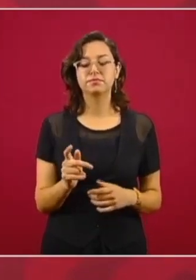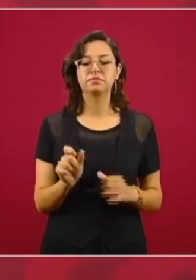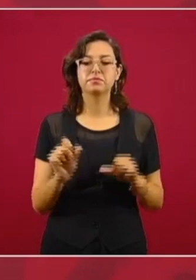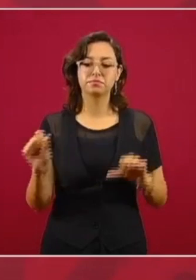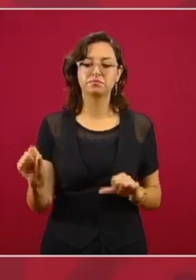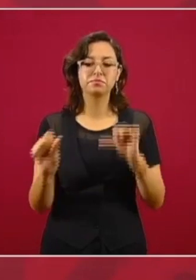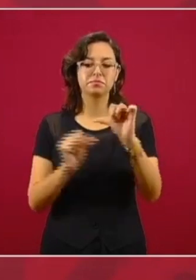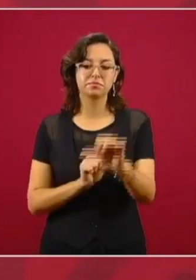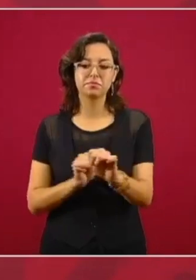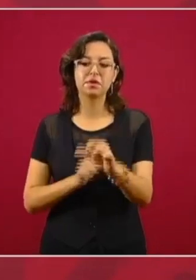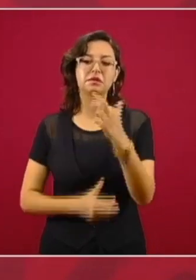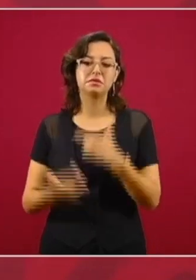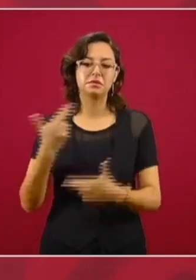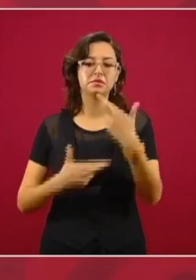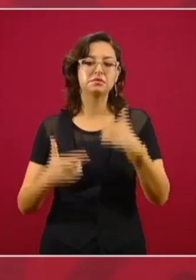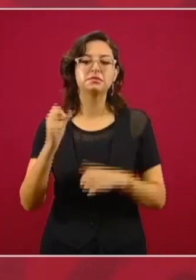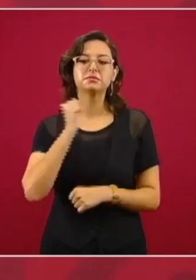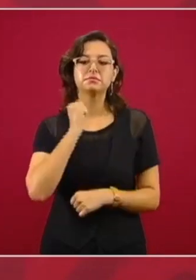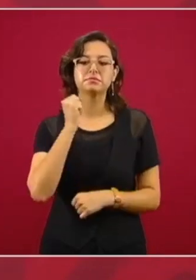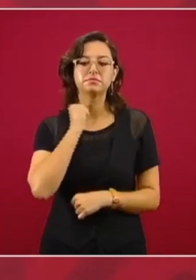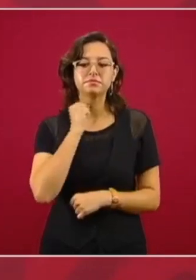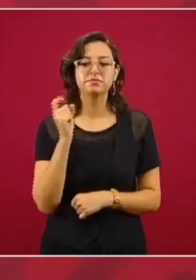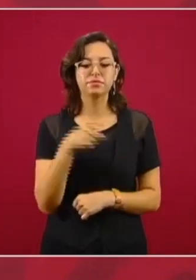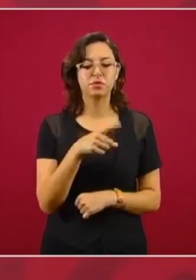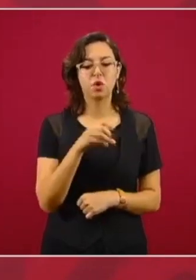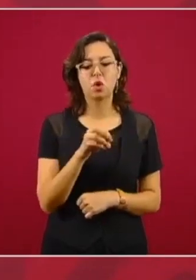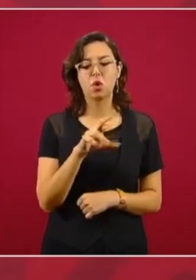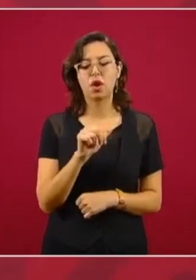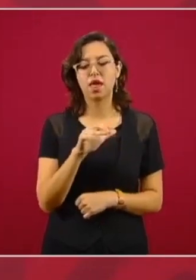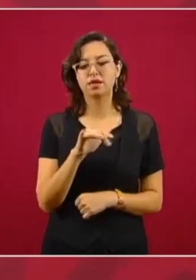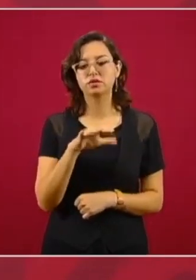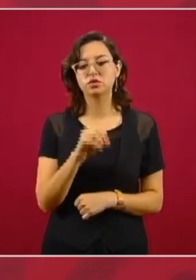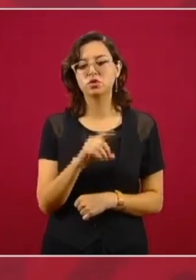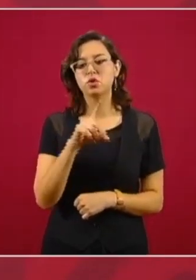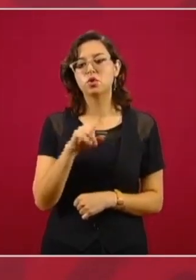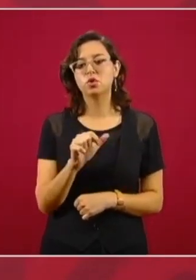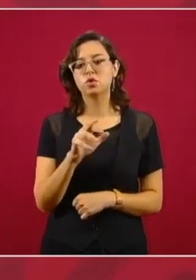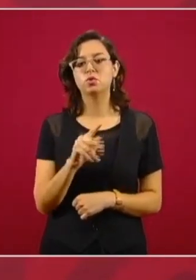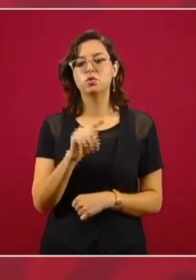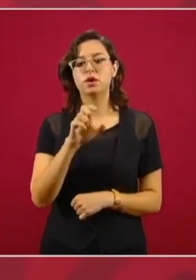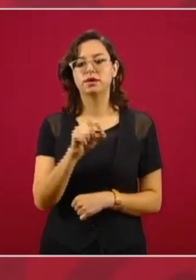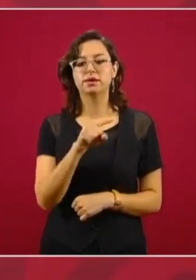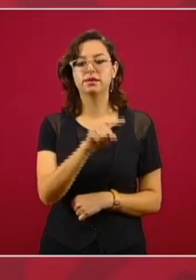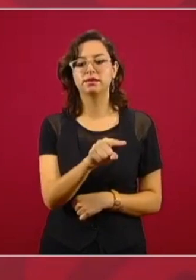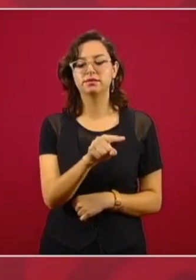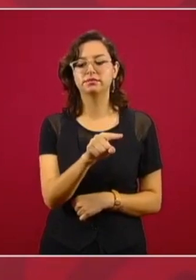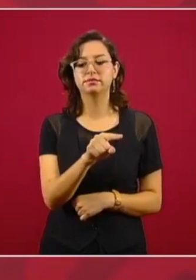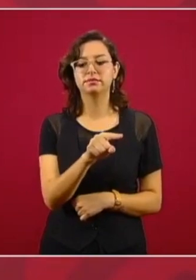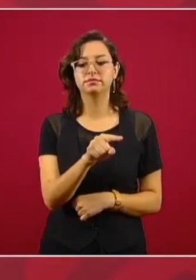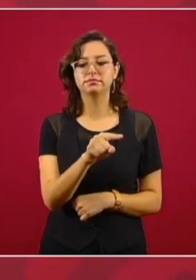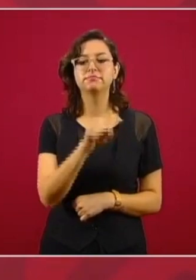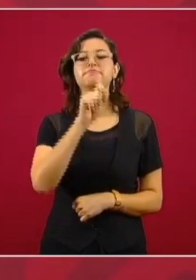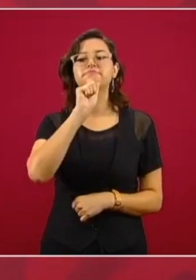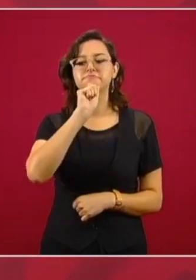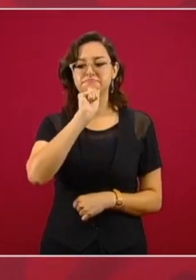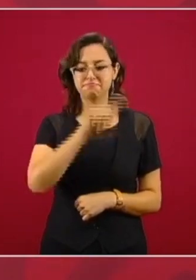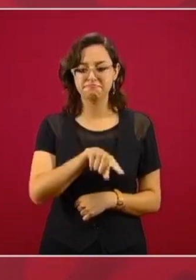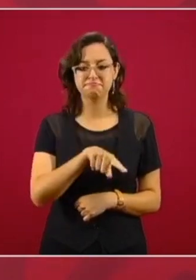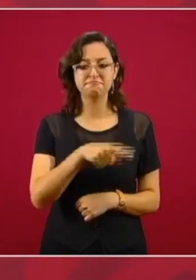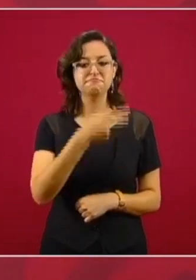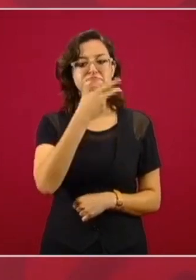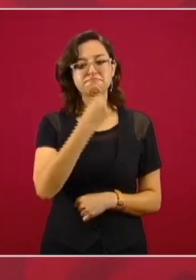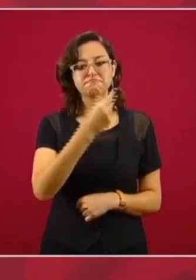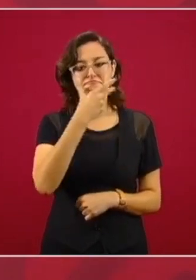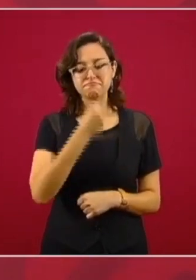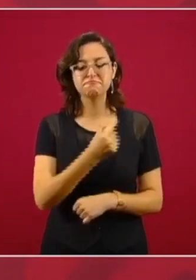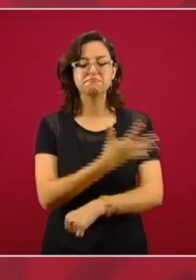Senado y Horacio Duarte, que es también un hombre